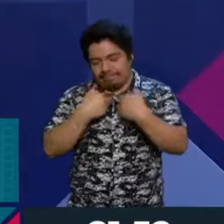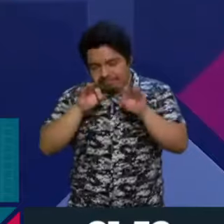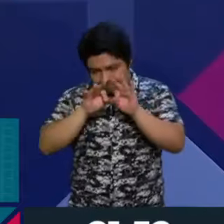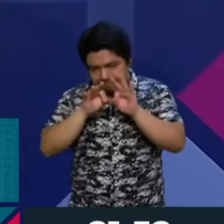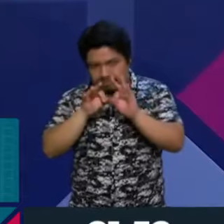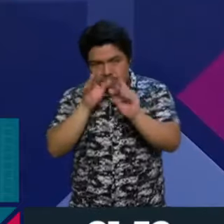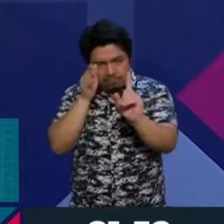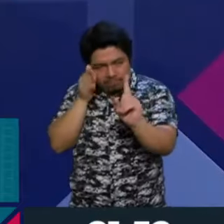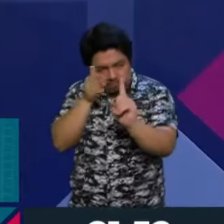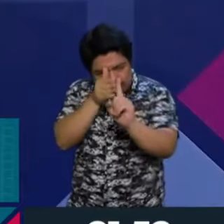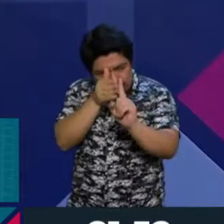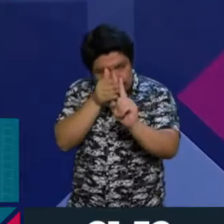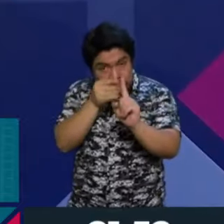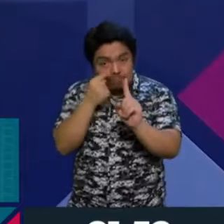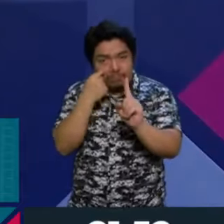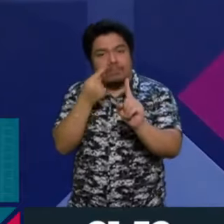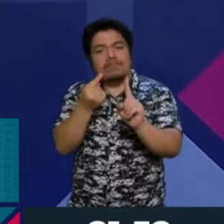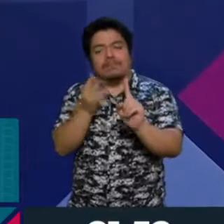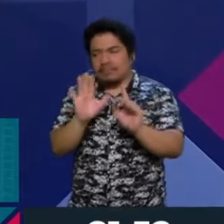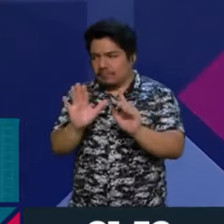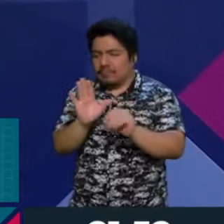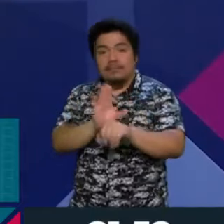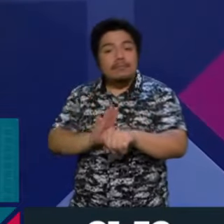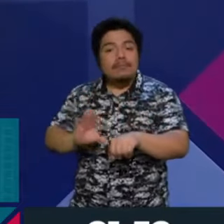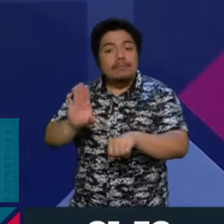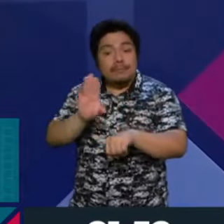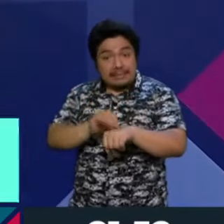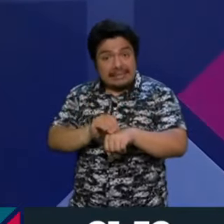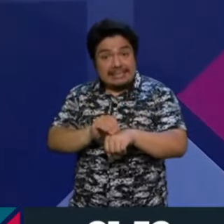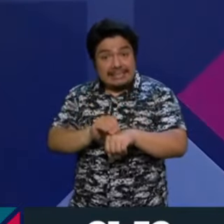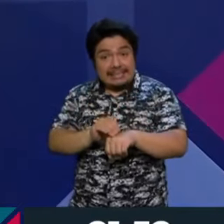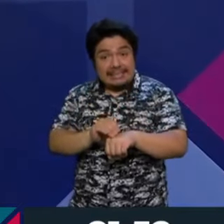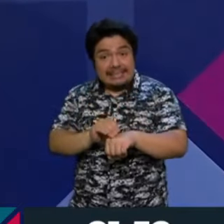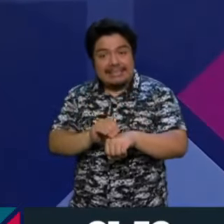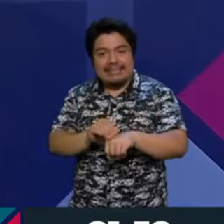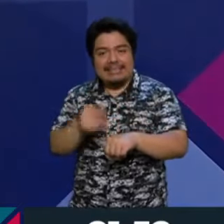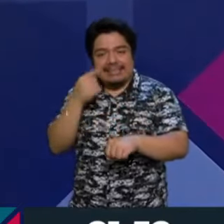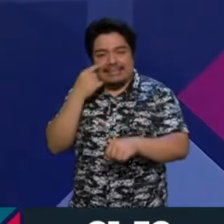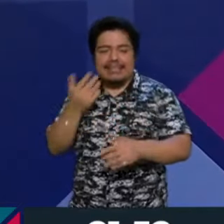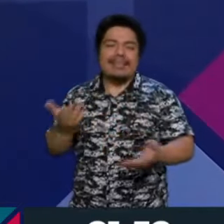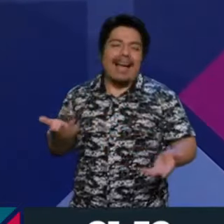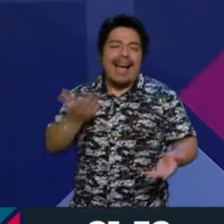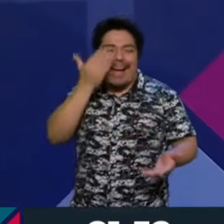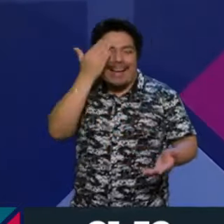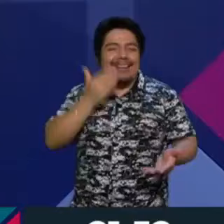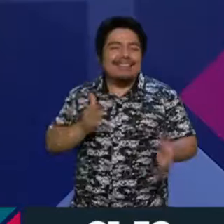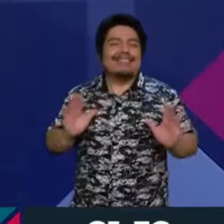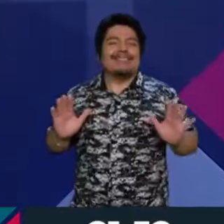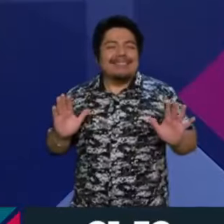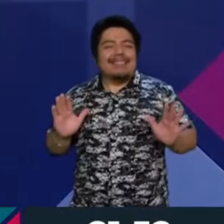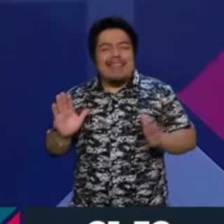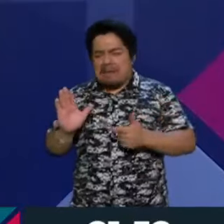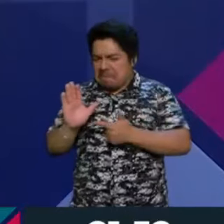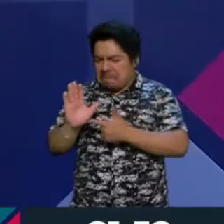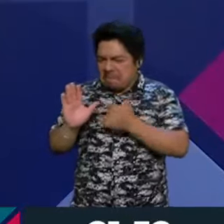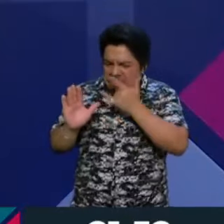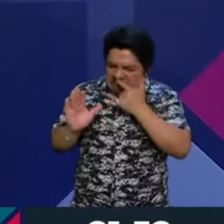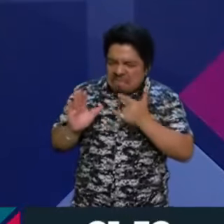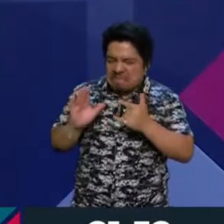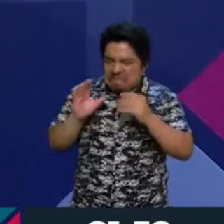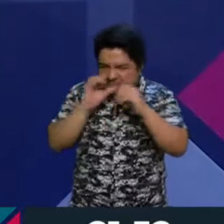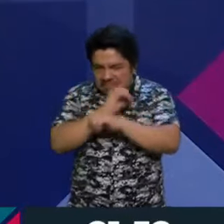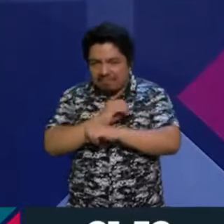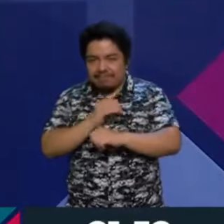para entrar en materia, pues me vas a permitir que ponga el disenso. La nota rara, oscura